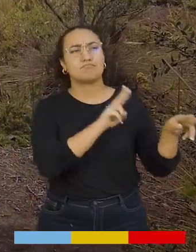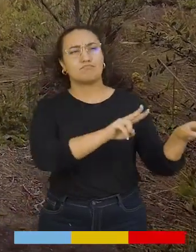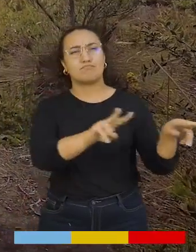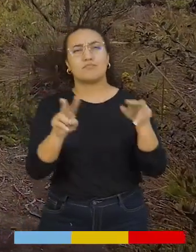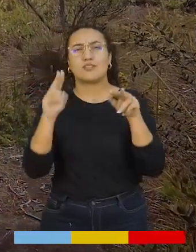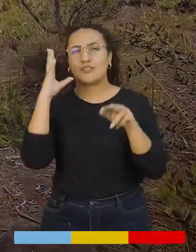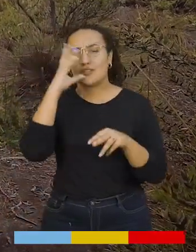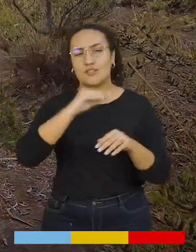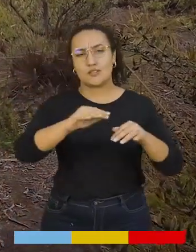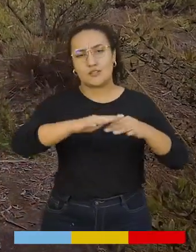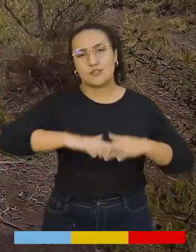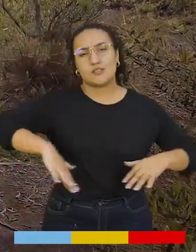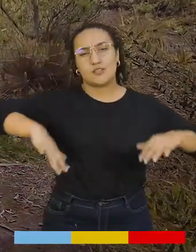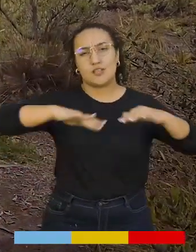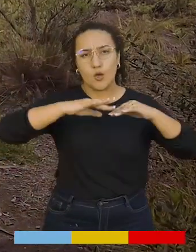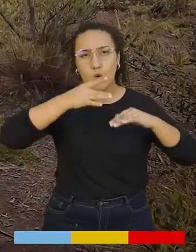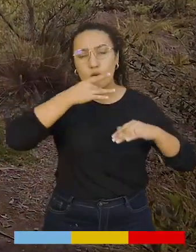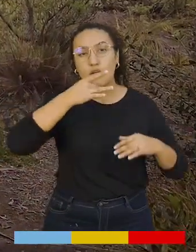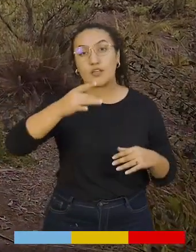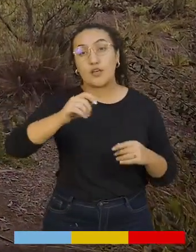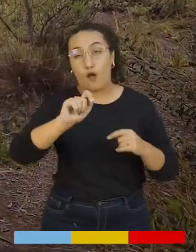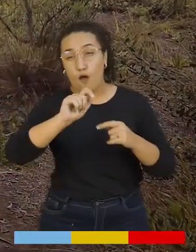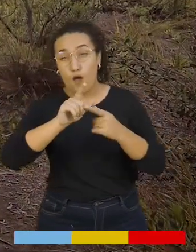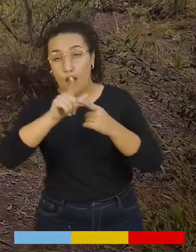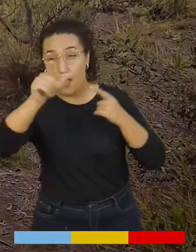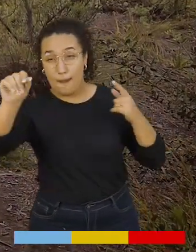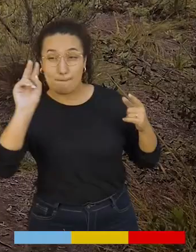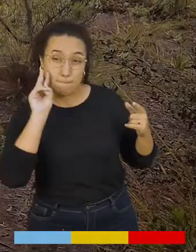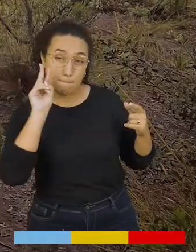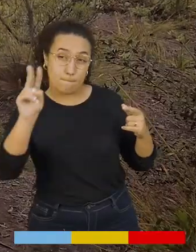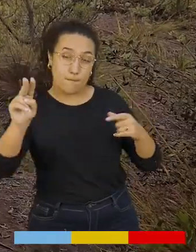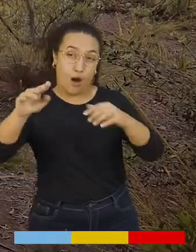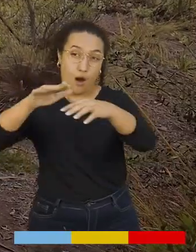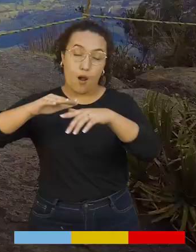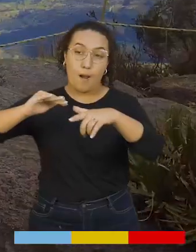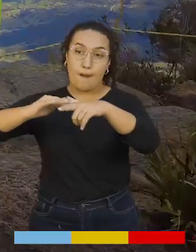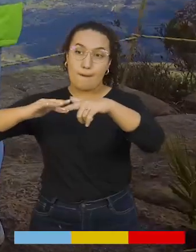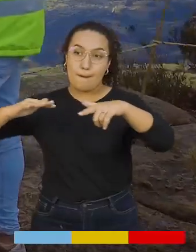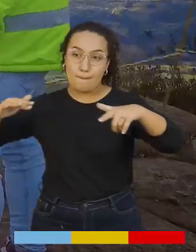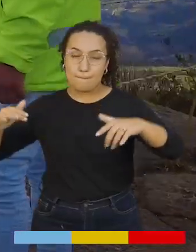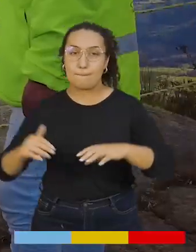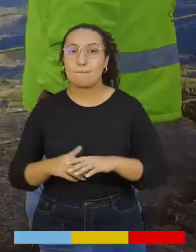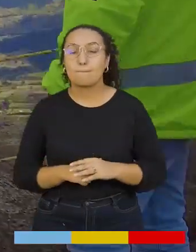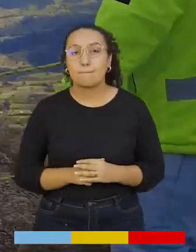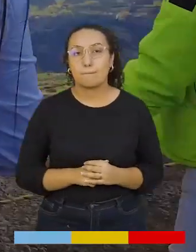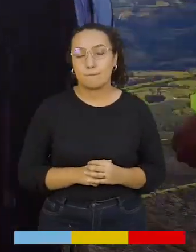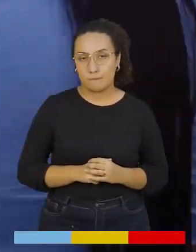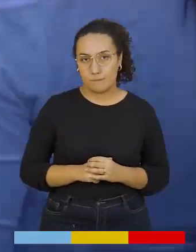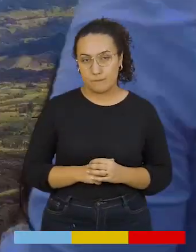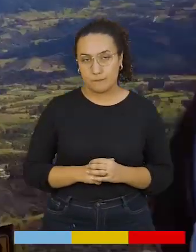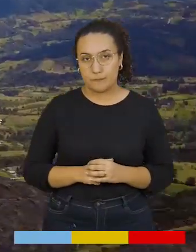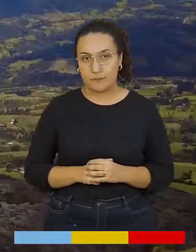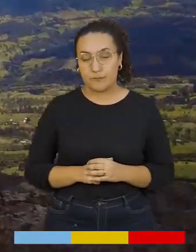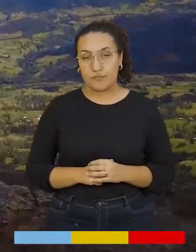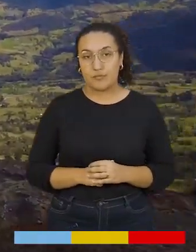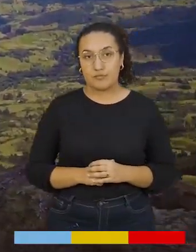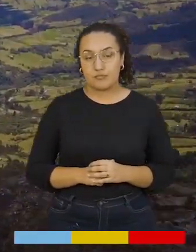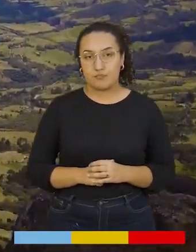Vemos al fondo Laguna de Fúquene, también vemos a Miquel de Sema. Al fondo en la noche se ve